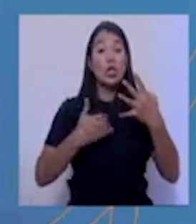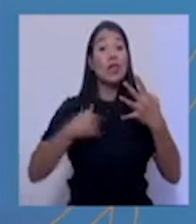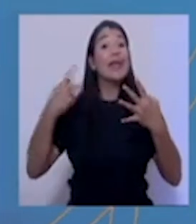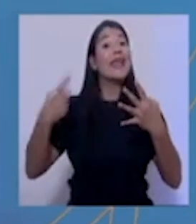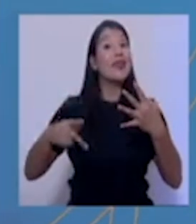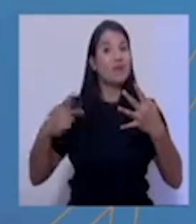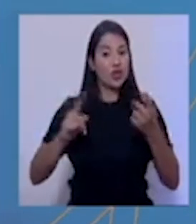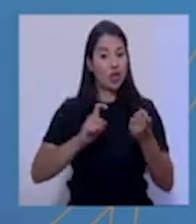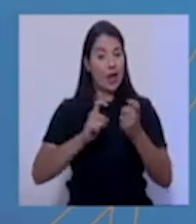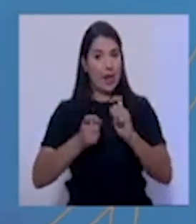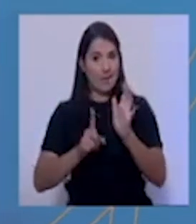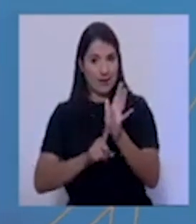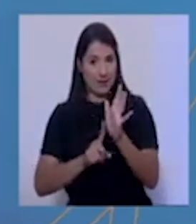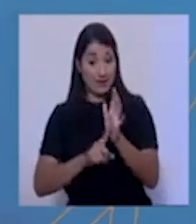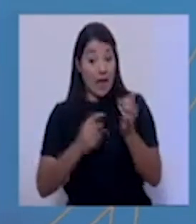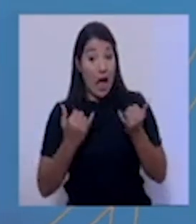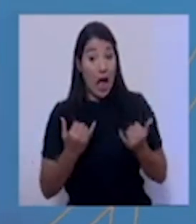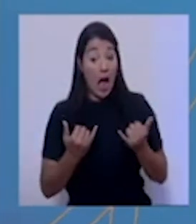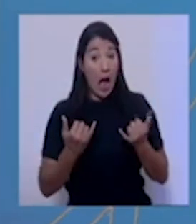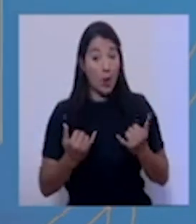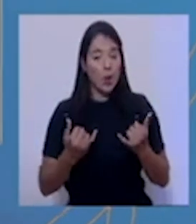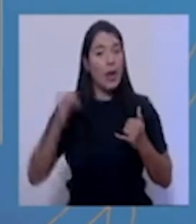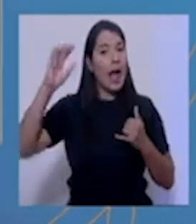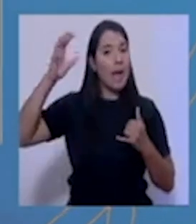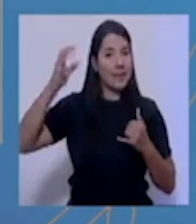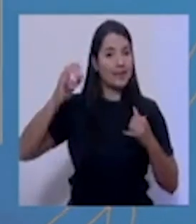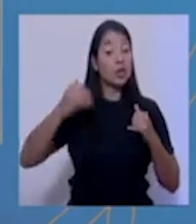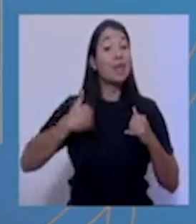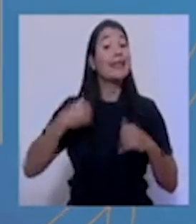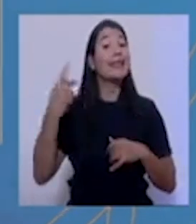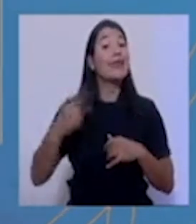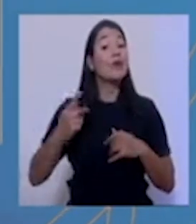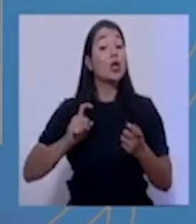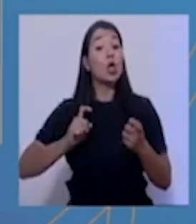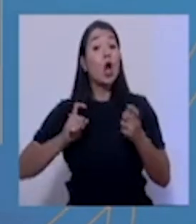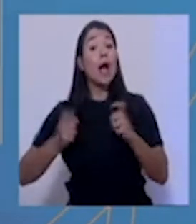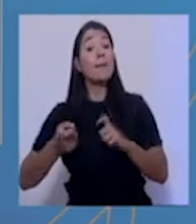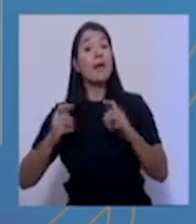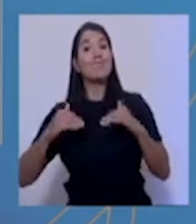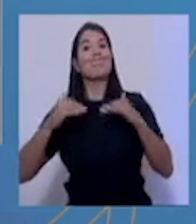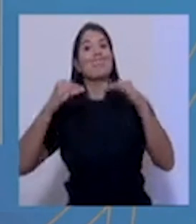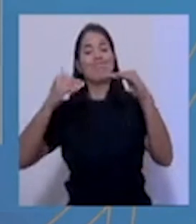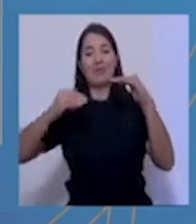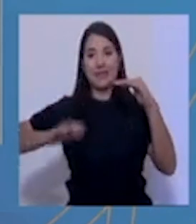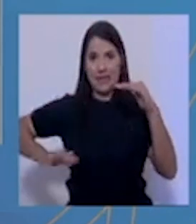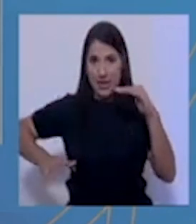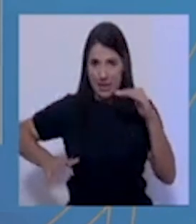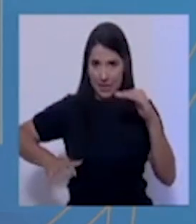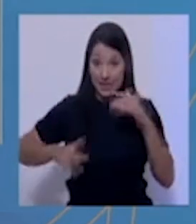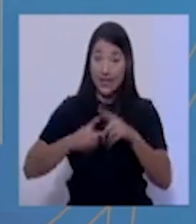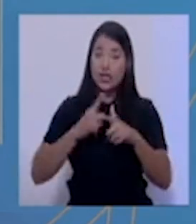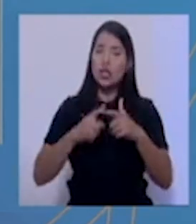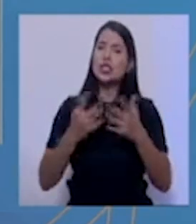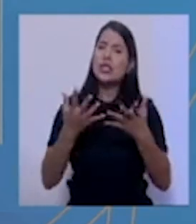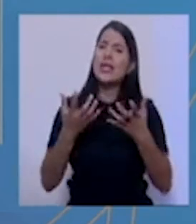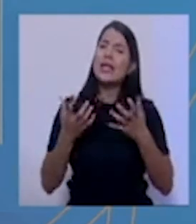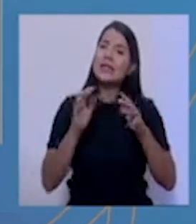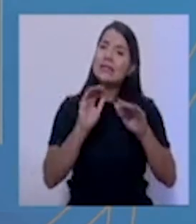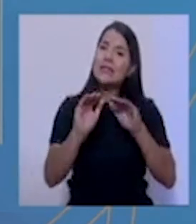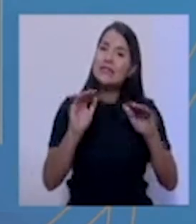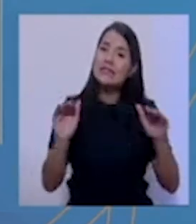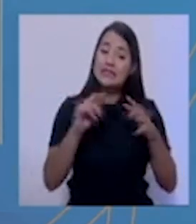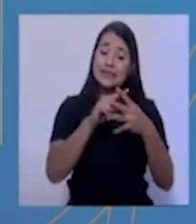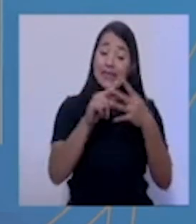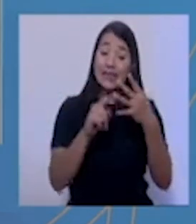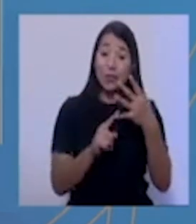haciendo los análisis por parte de la sala, pero sí queremos llamar la atención de la condición que se ha dado en estos cuatro